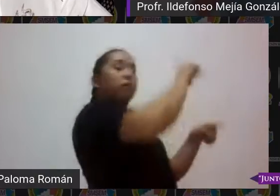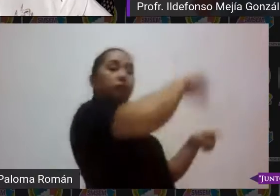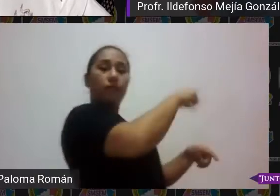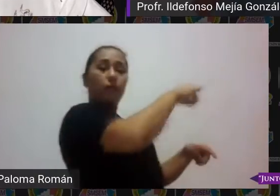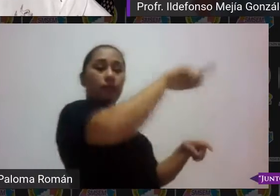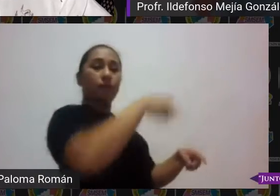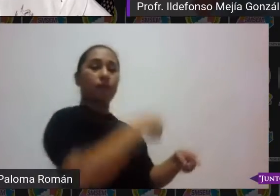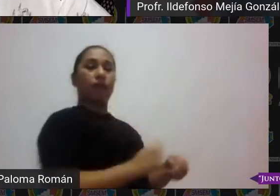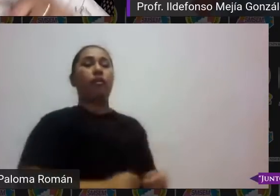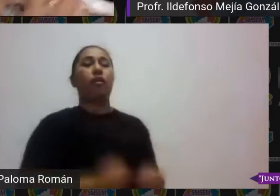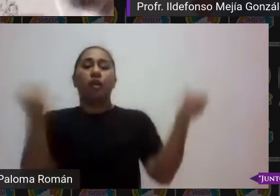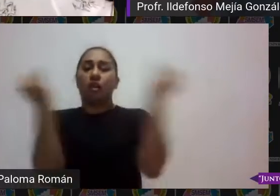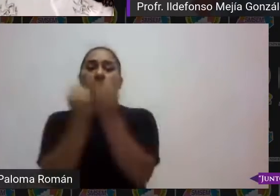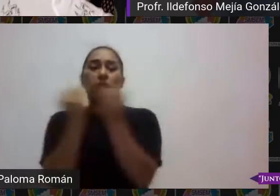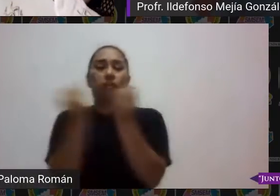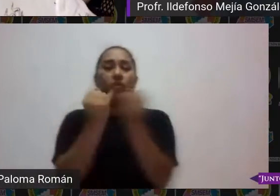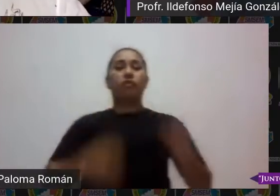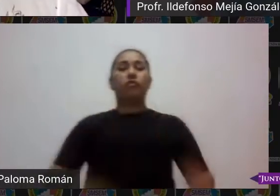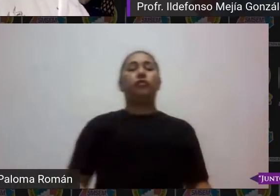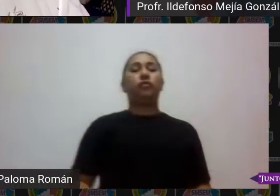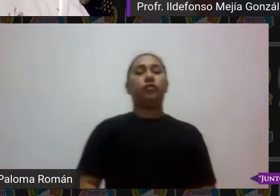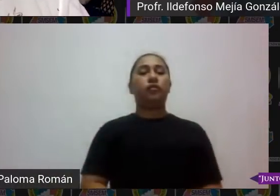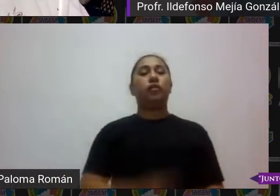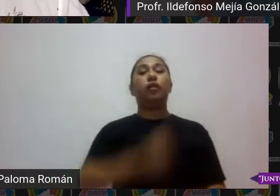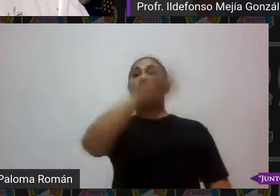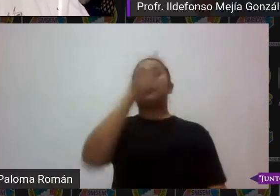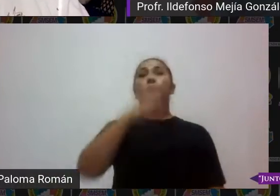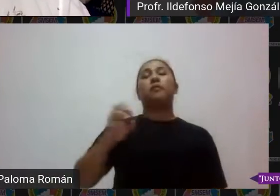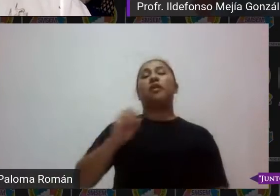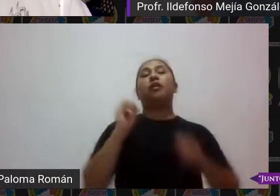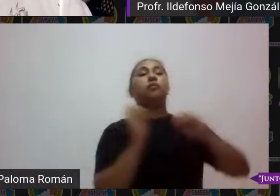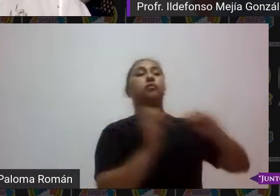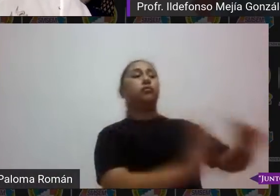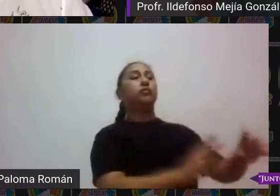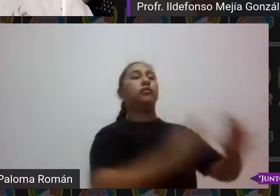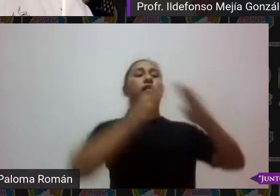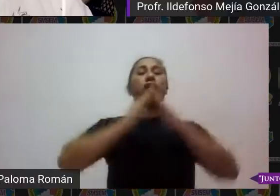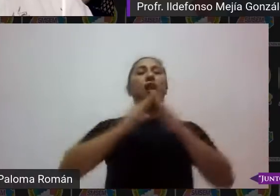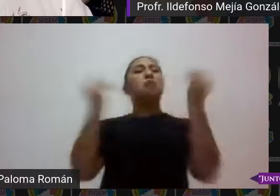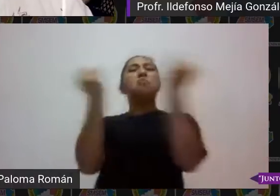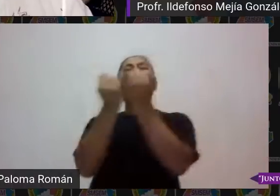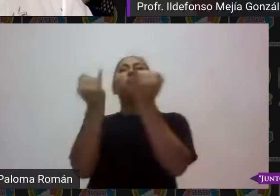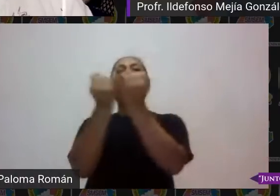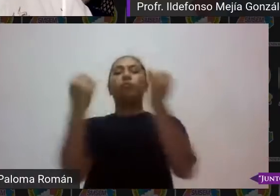evaluar a los que están en zoom ya los que se quedaron en su casa sin tecnología es el mismo